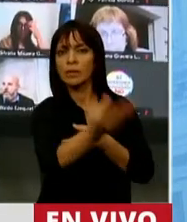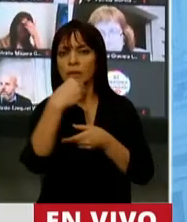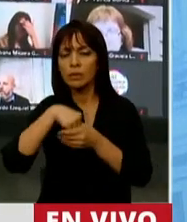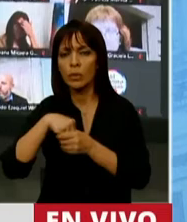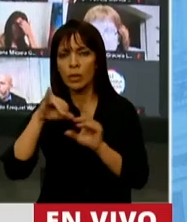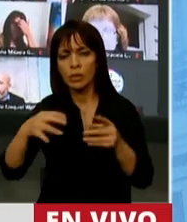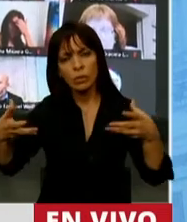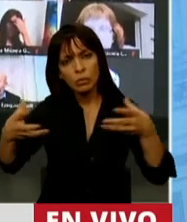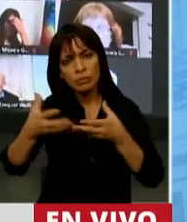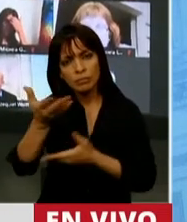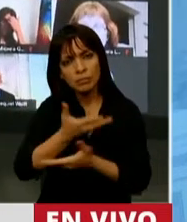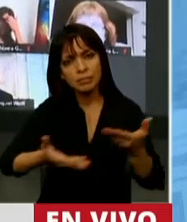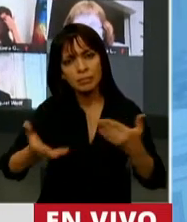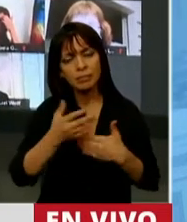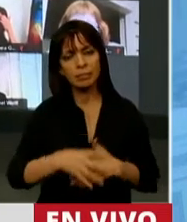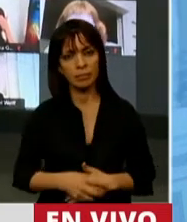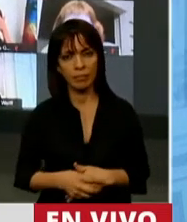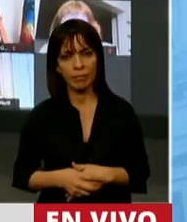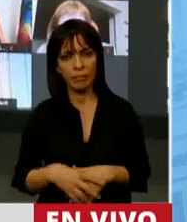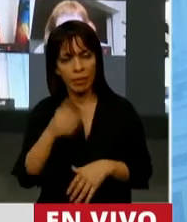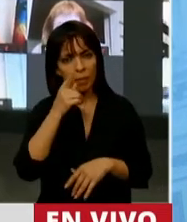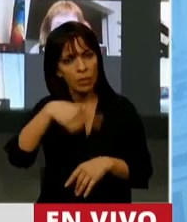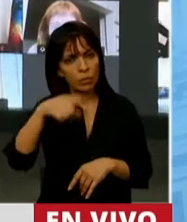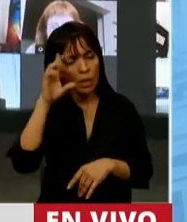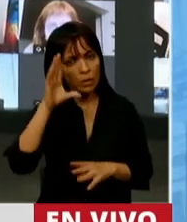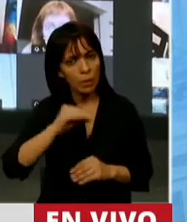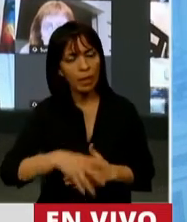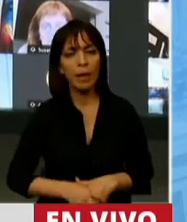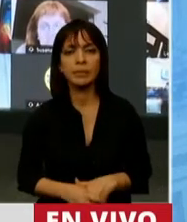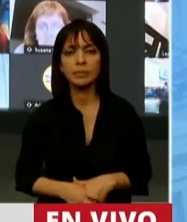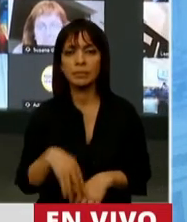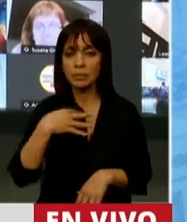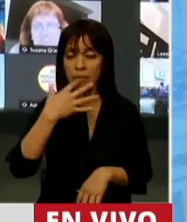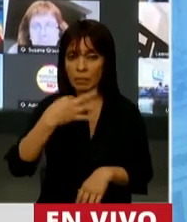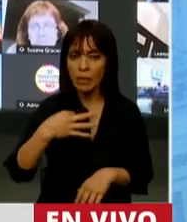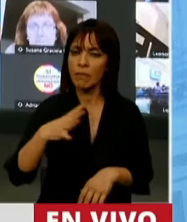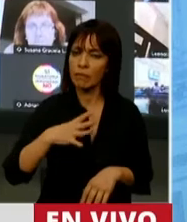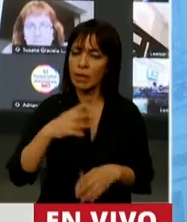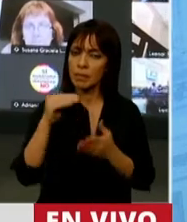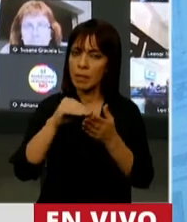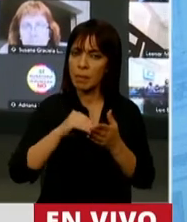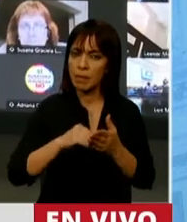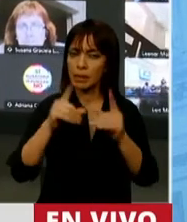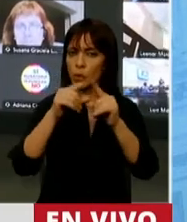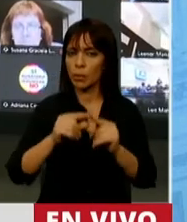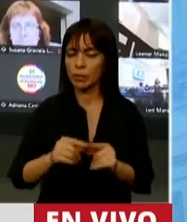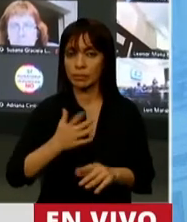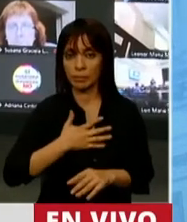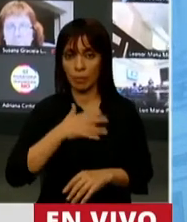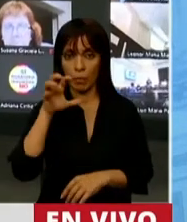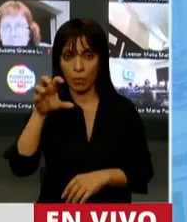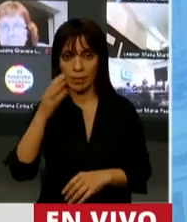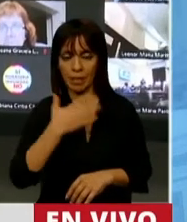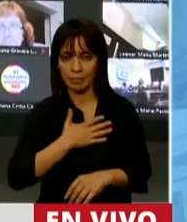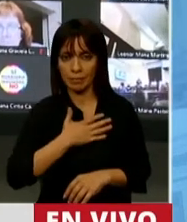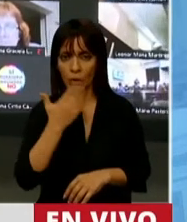olvidaron de eso. Y la verdad es que tenemos muchos números más para dar. En mi Córdoba, por ahí